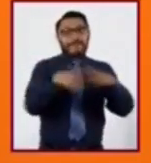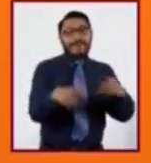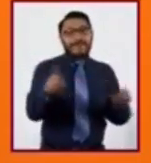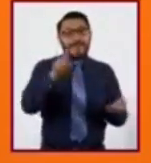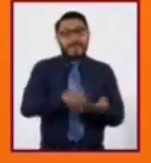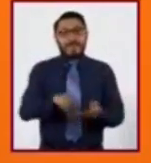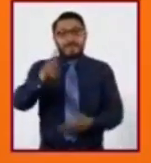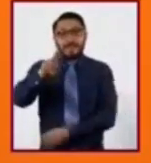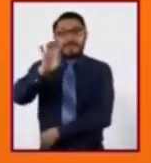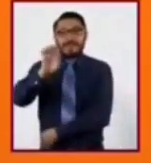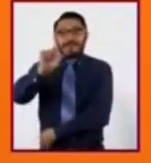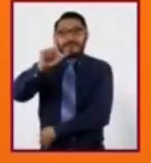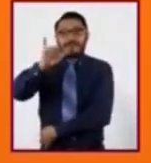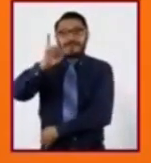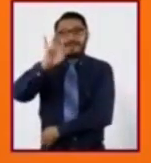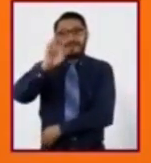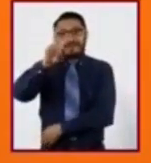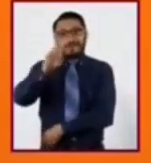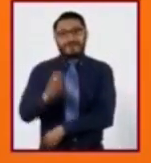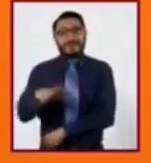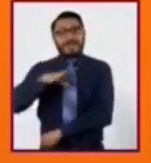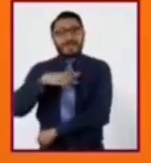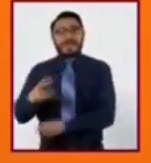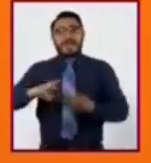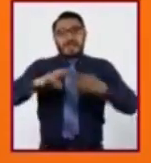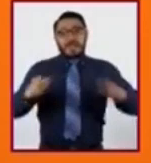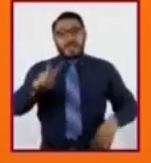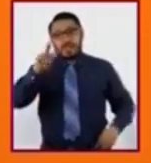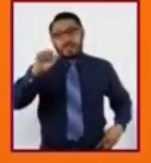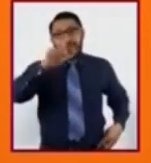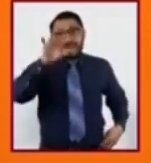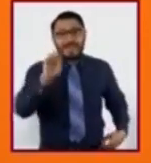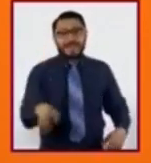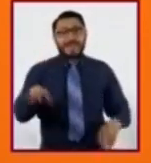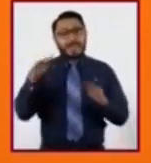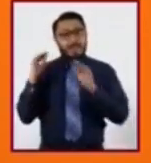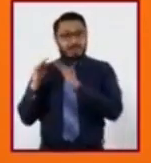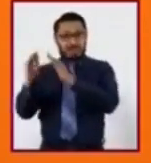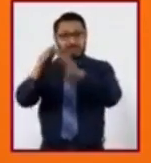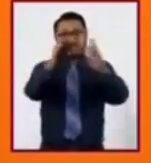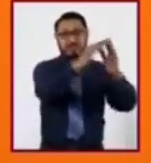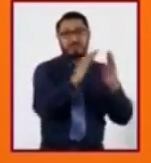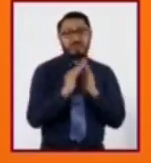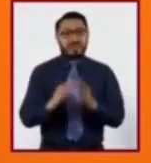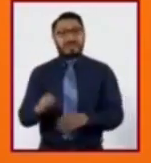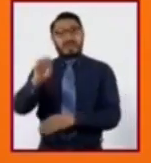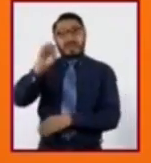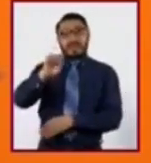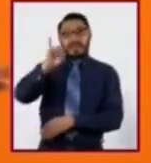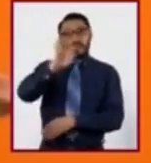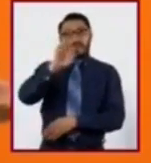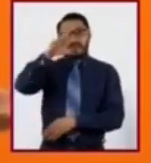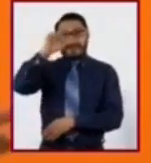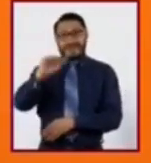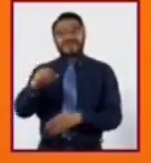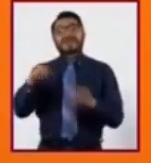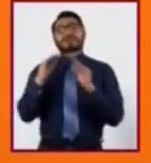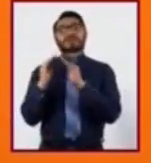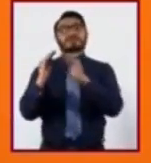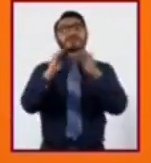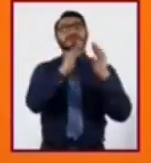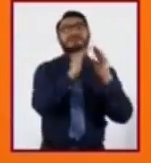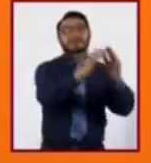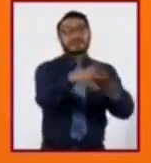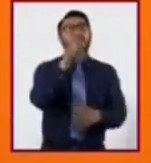y lo relacionaste con sus valles y sierras. Pero, no estoy segura de qué son los valles o las sierras